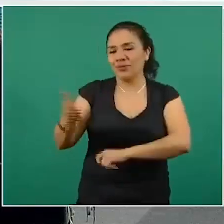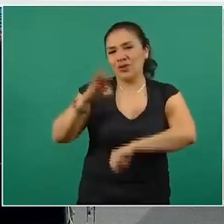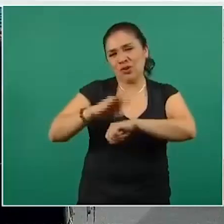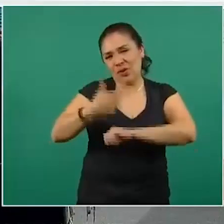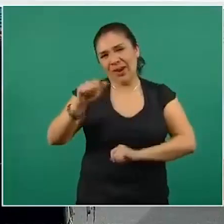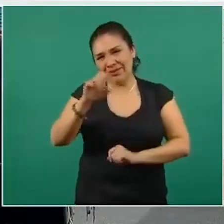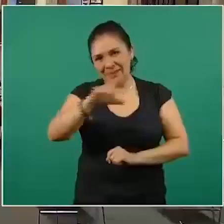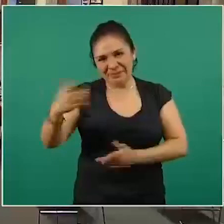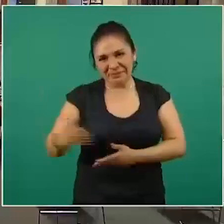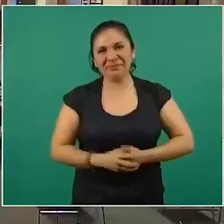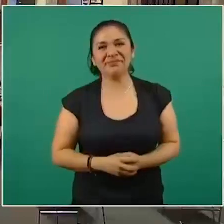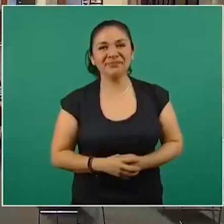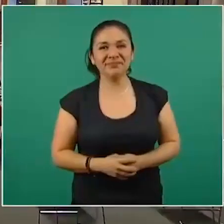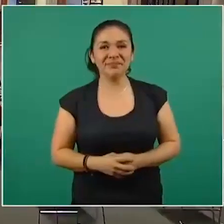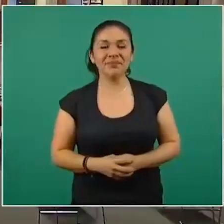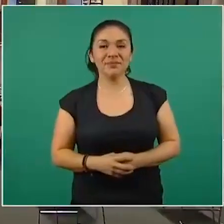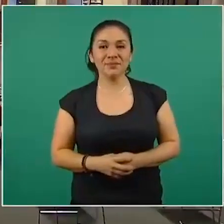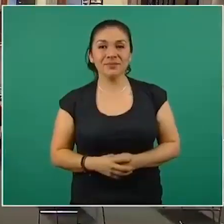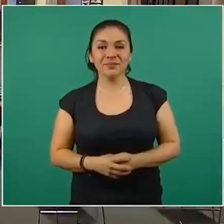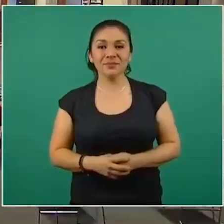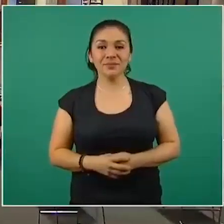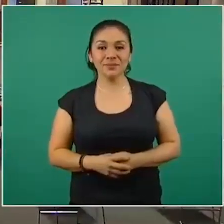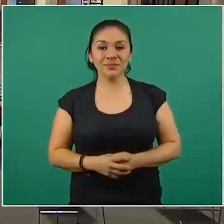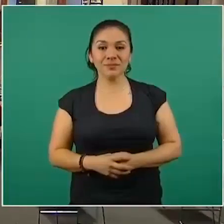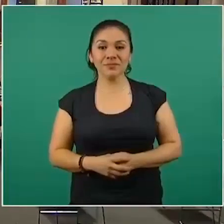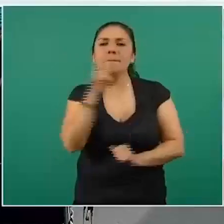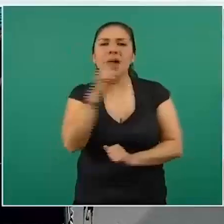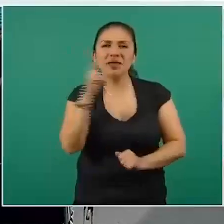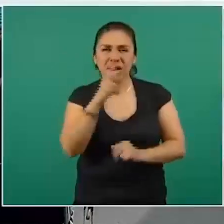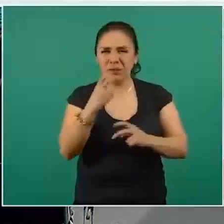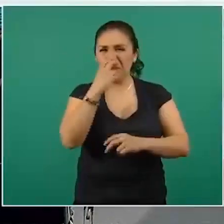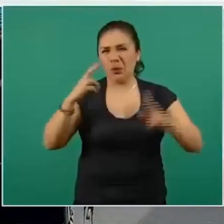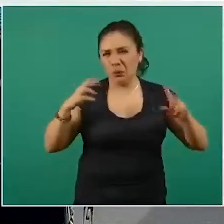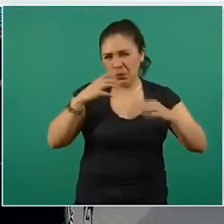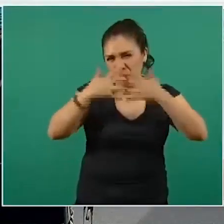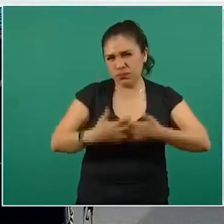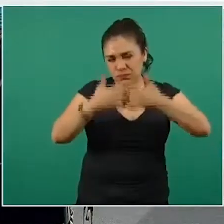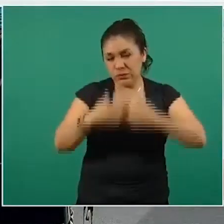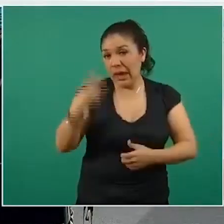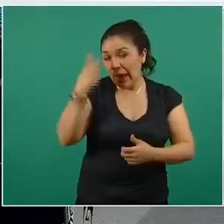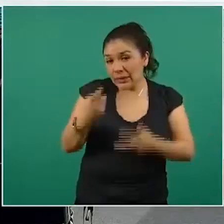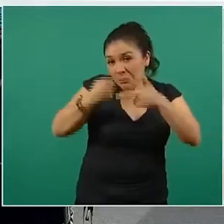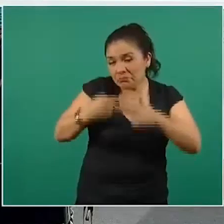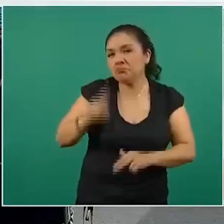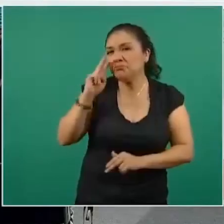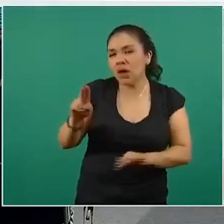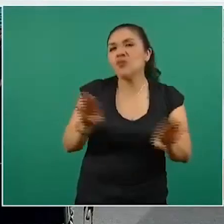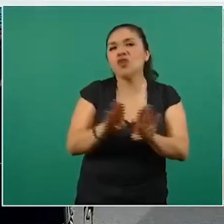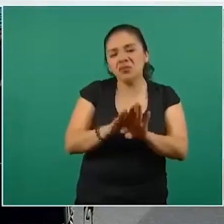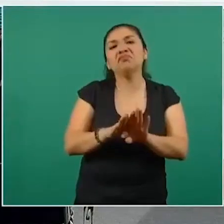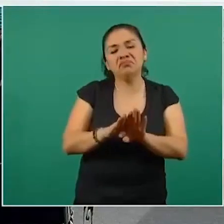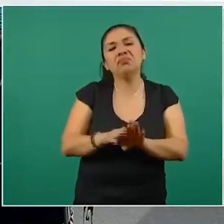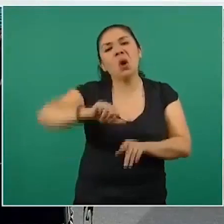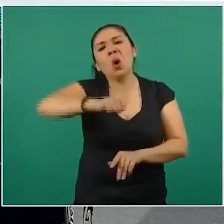por su parte, se mantiene en amarillo. En este contexto, Alexe de la Torre Rosas, directora del Centro Nacional para la Prevención y Control del VIH y